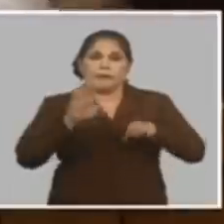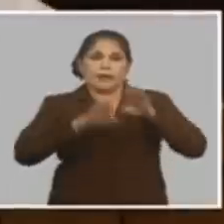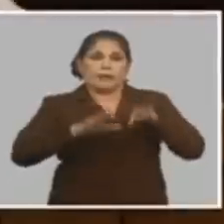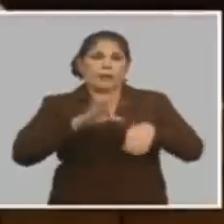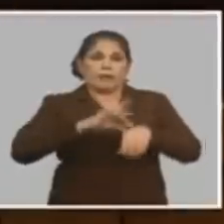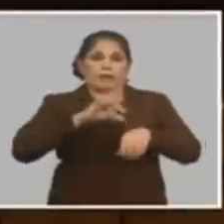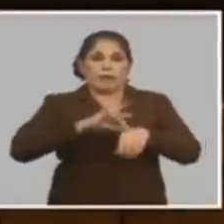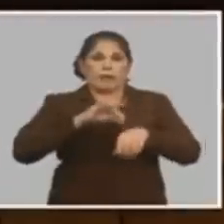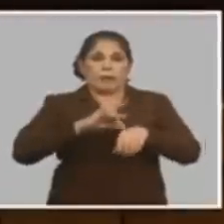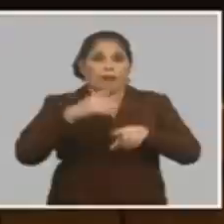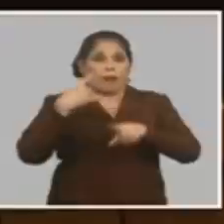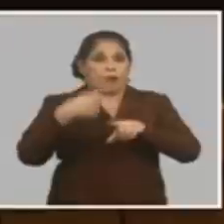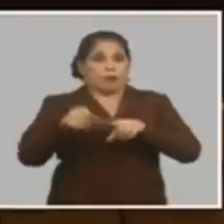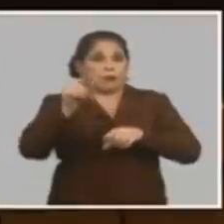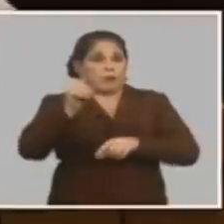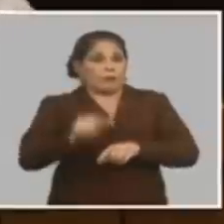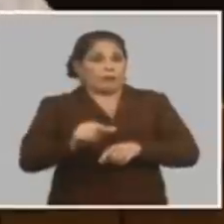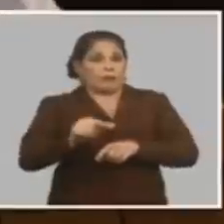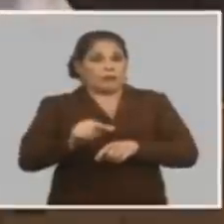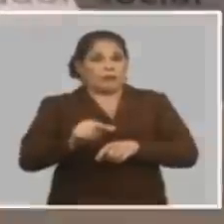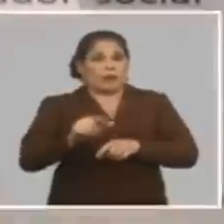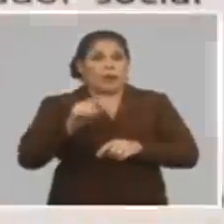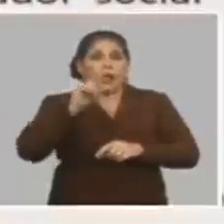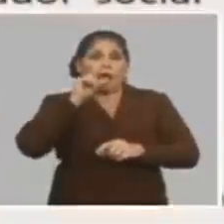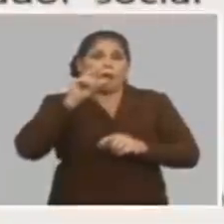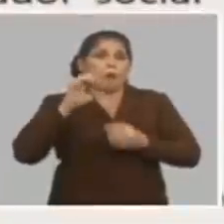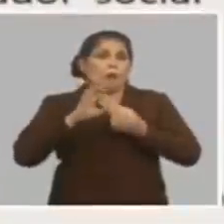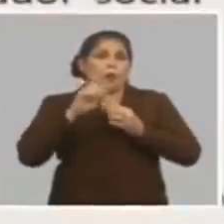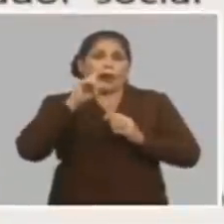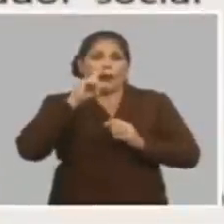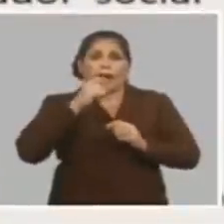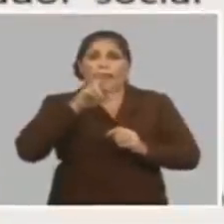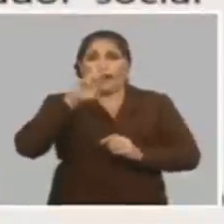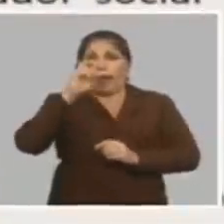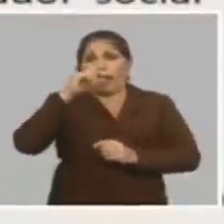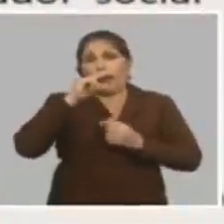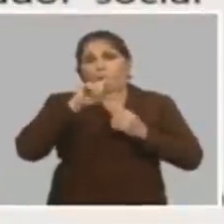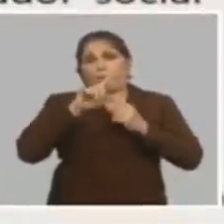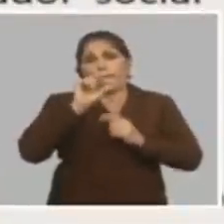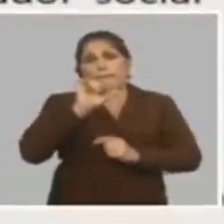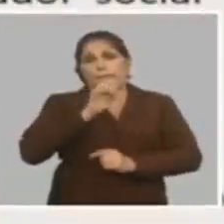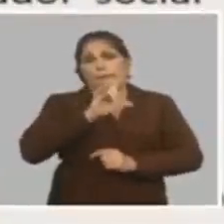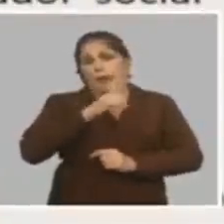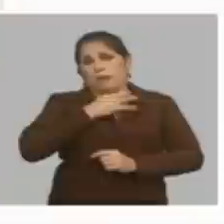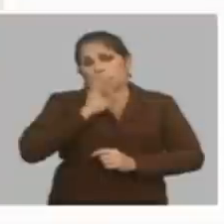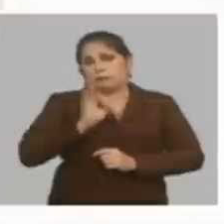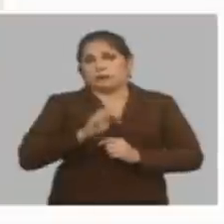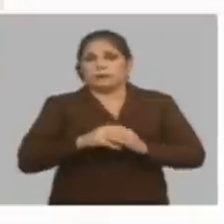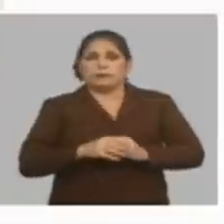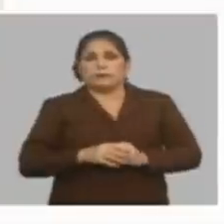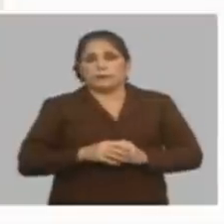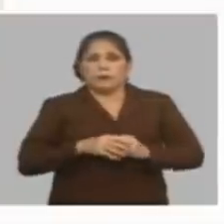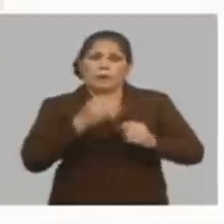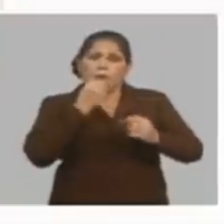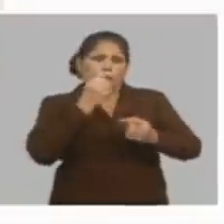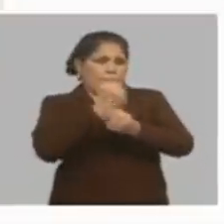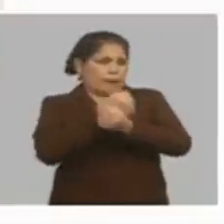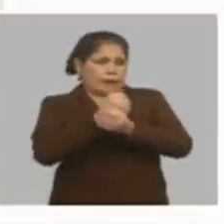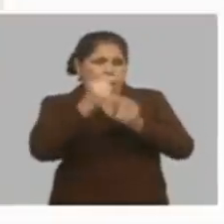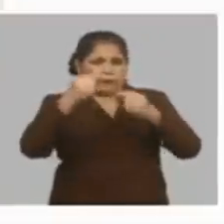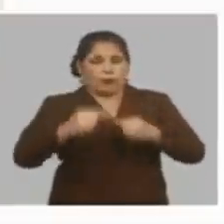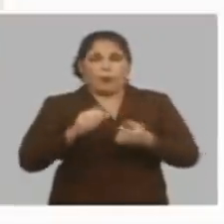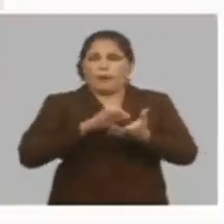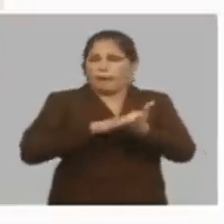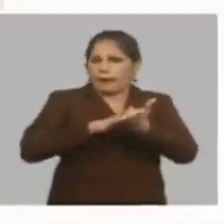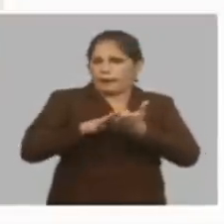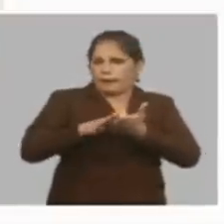los vulnerables ya hemos hablado bastante de ellos hay varias decisiones tomadas hoy hay prestaciones